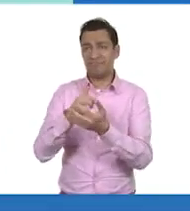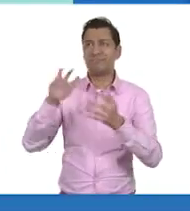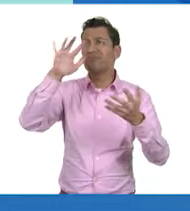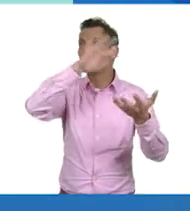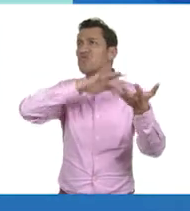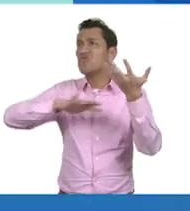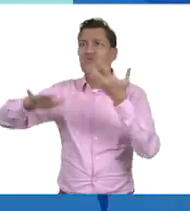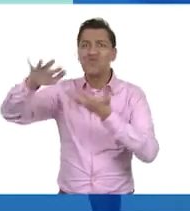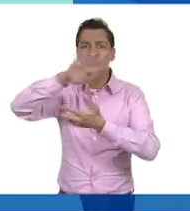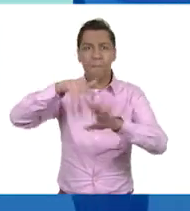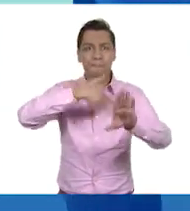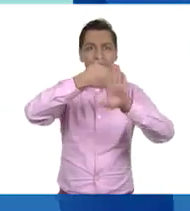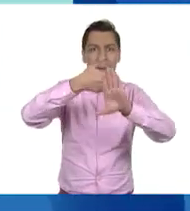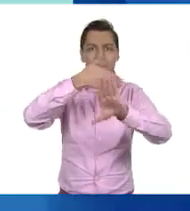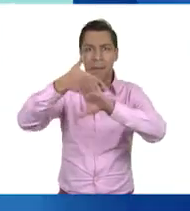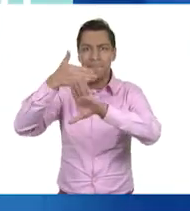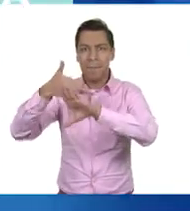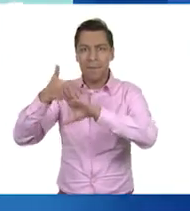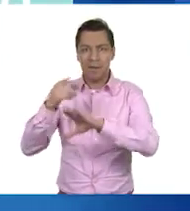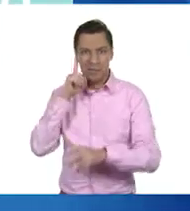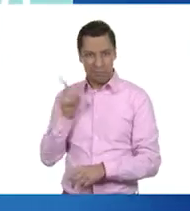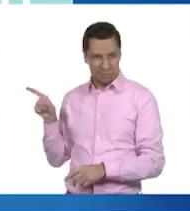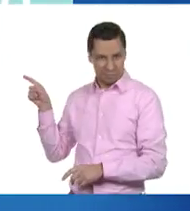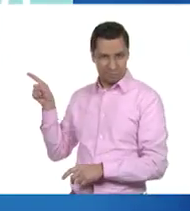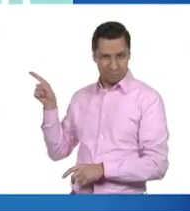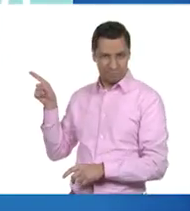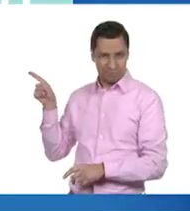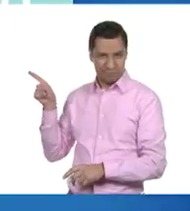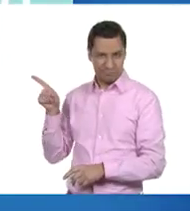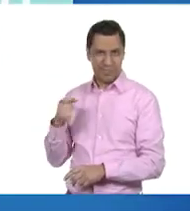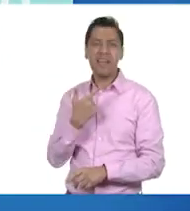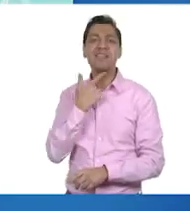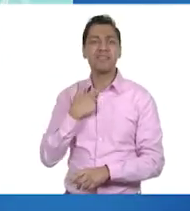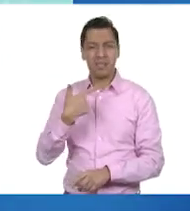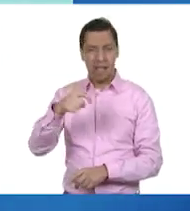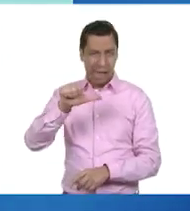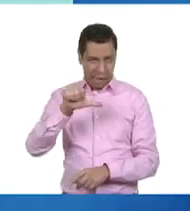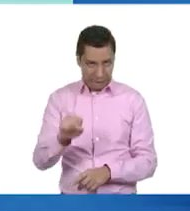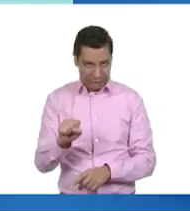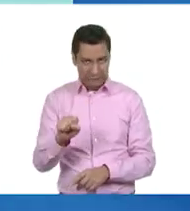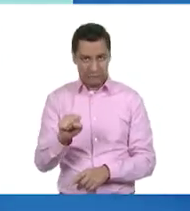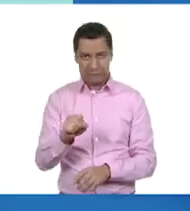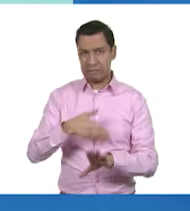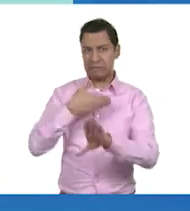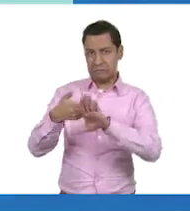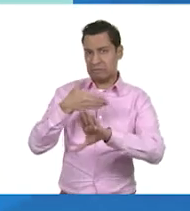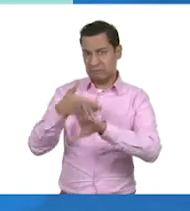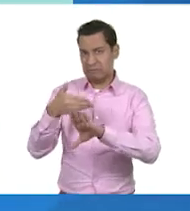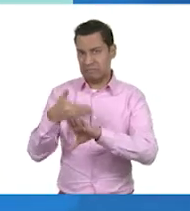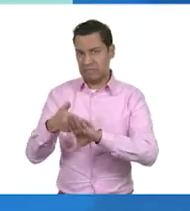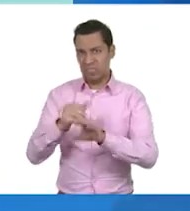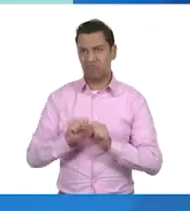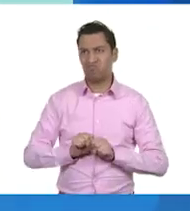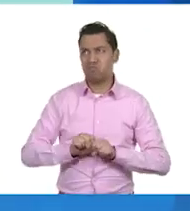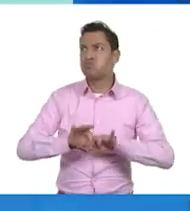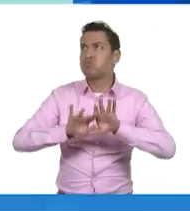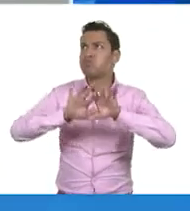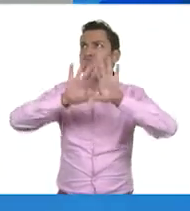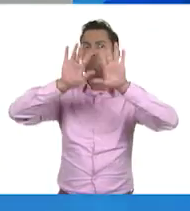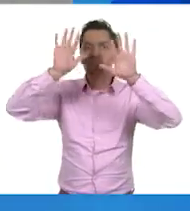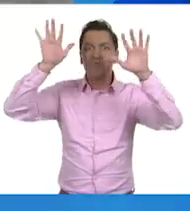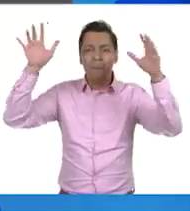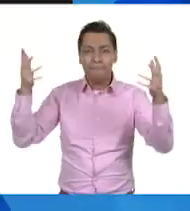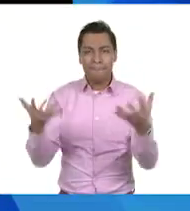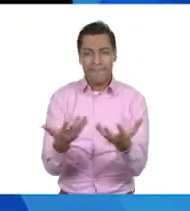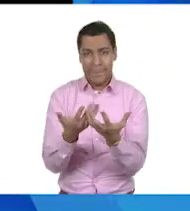contribuye a la emisión de tres cuartas partes del total de gases y compuestos de efecto invernadero liberados a la atmósfera, que provienen